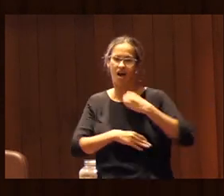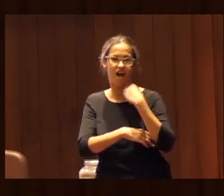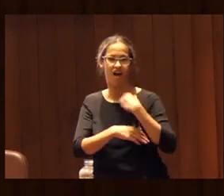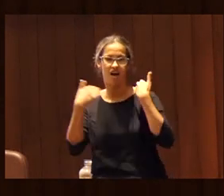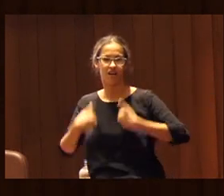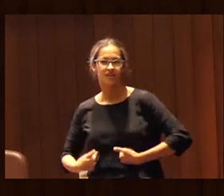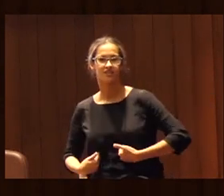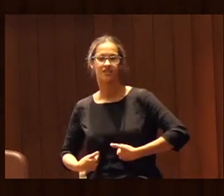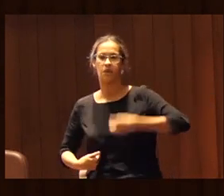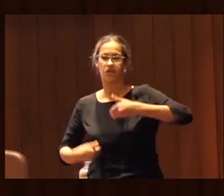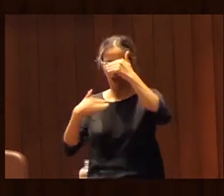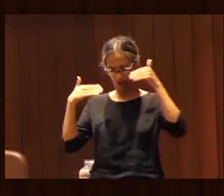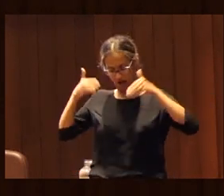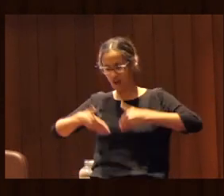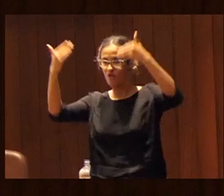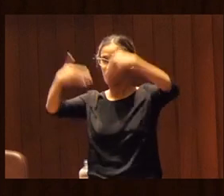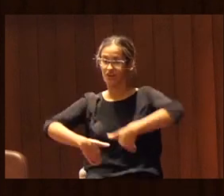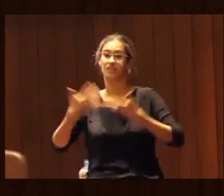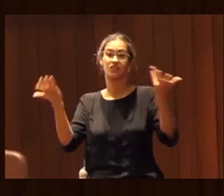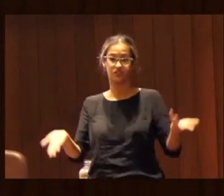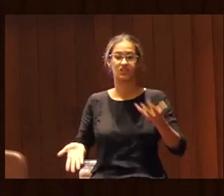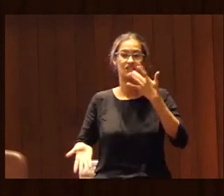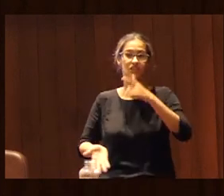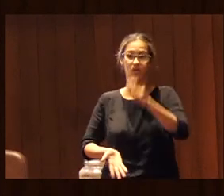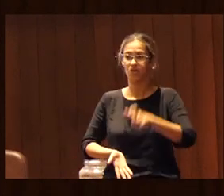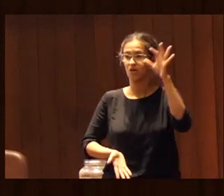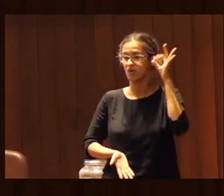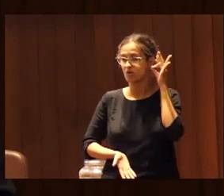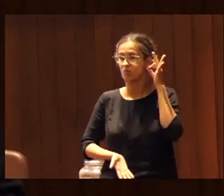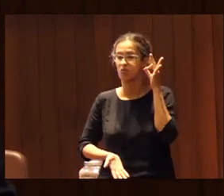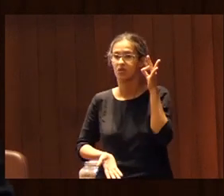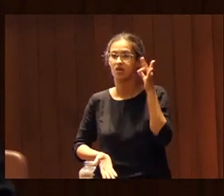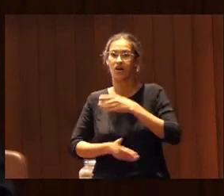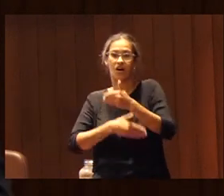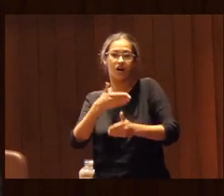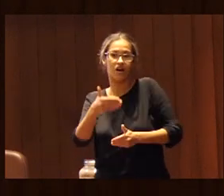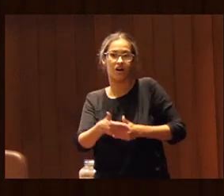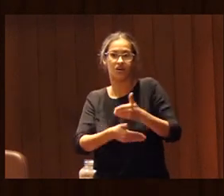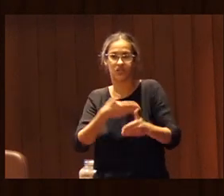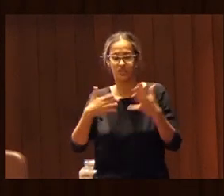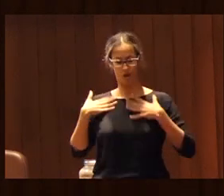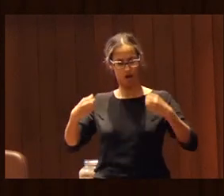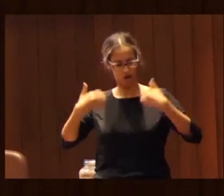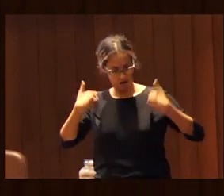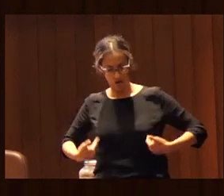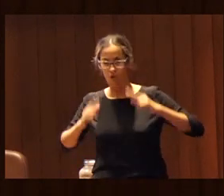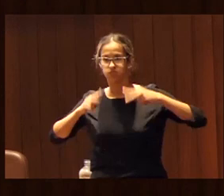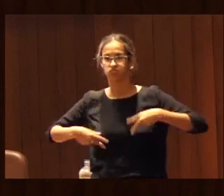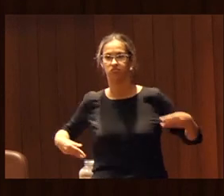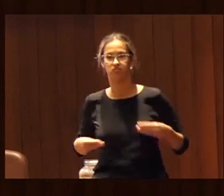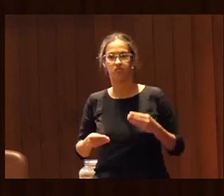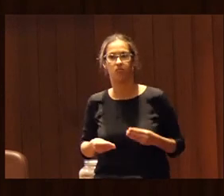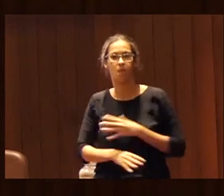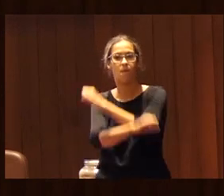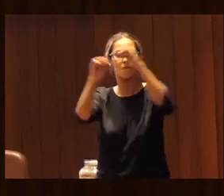la necesita entonces cuando una mujer ha transcurrido ha pasado un proceso de empoderamiento corporal es